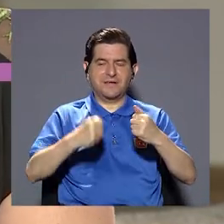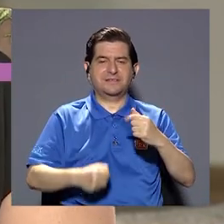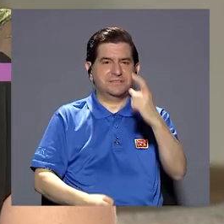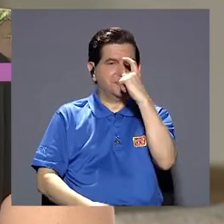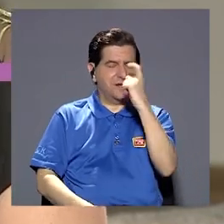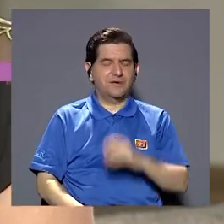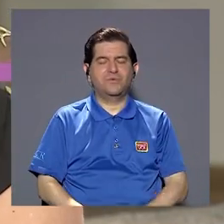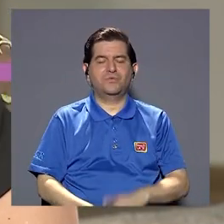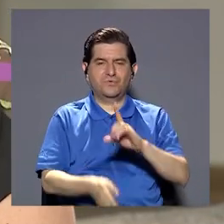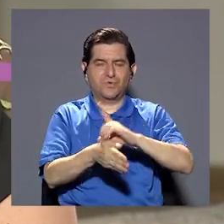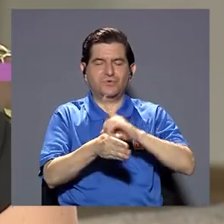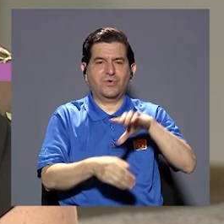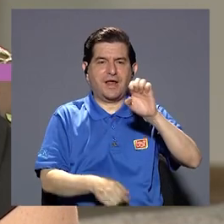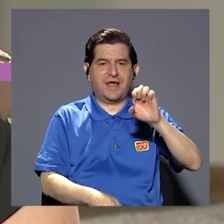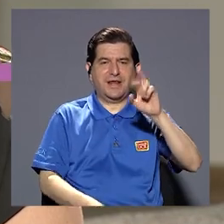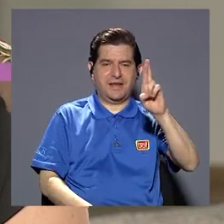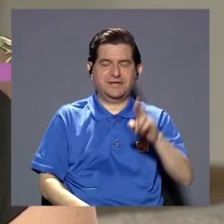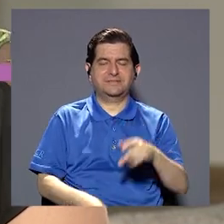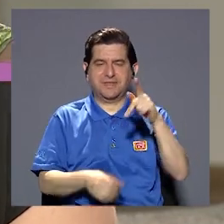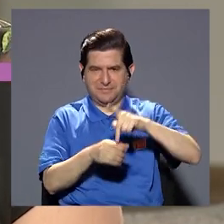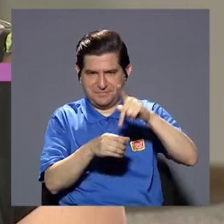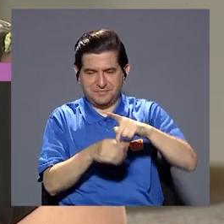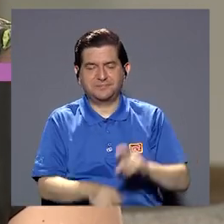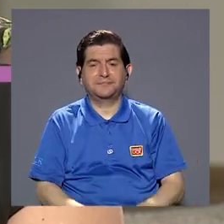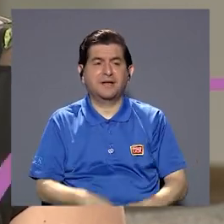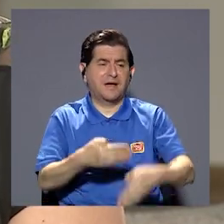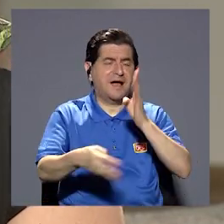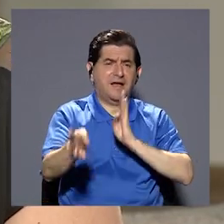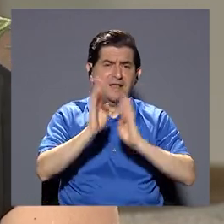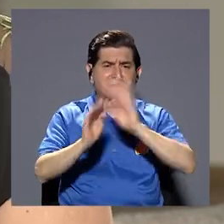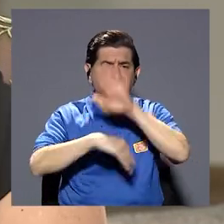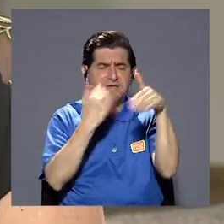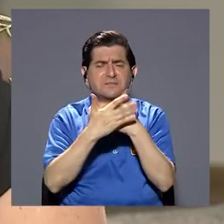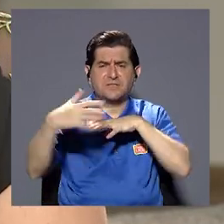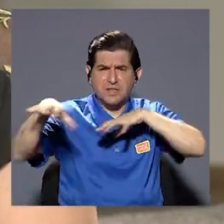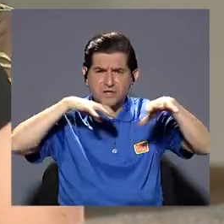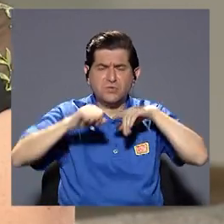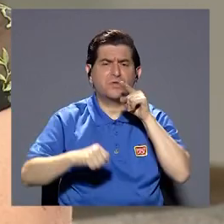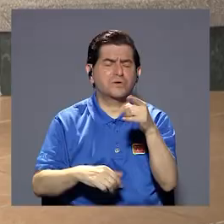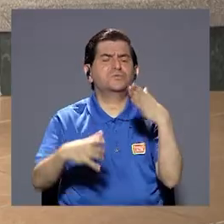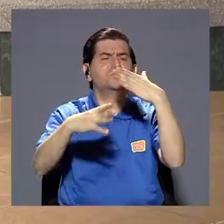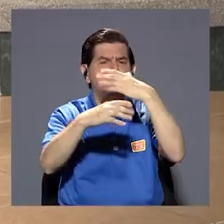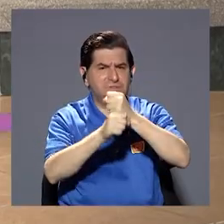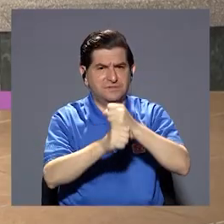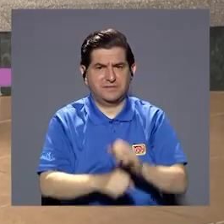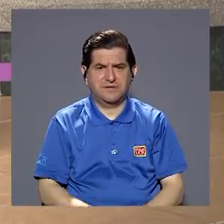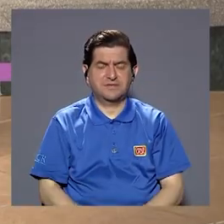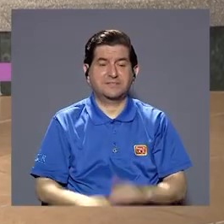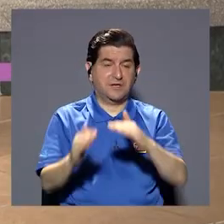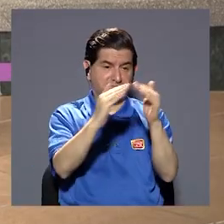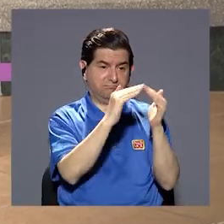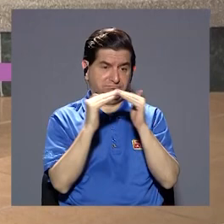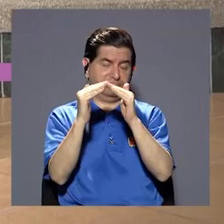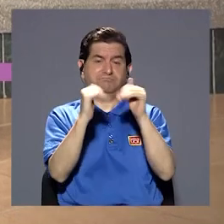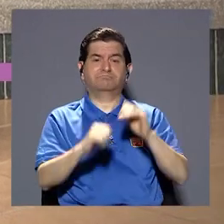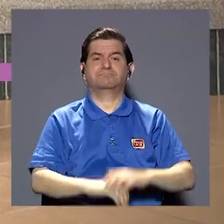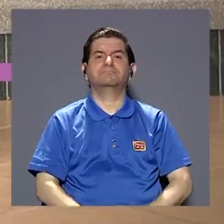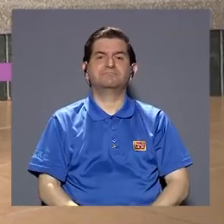específicamente el caso de Copesana y está con nosotros la doctora del área de salud de Escazú la doctora Elisa Robles